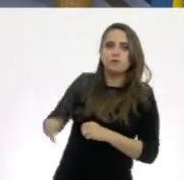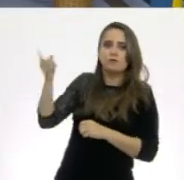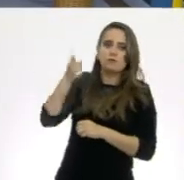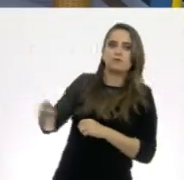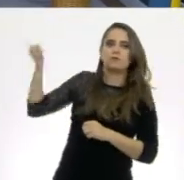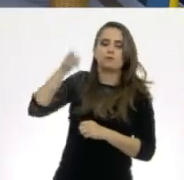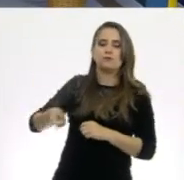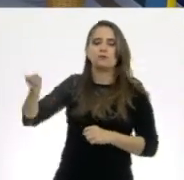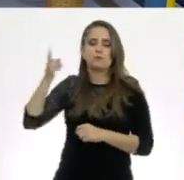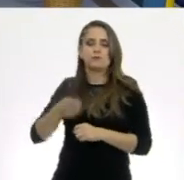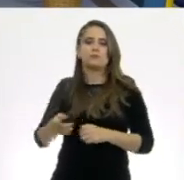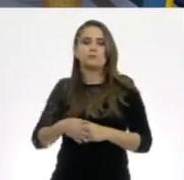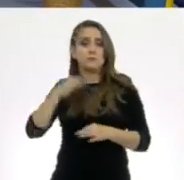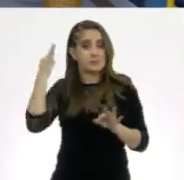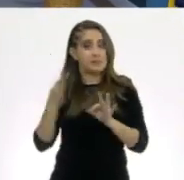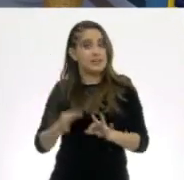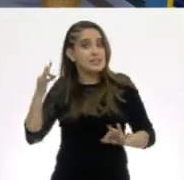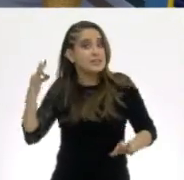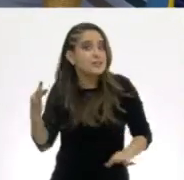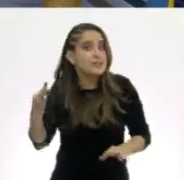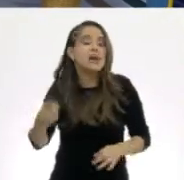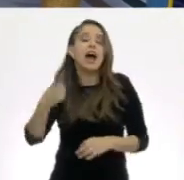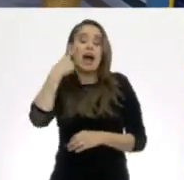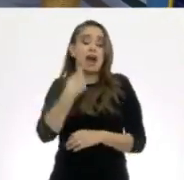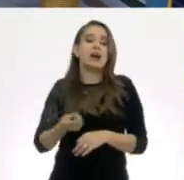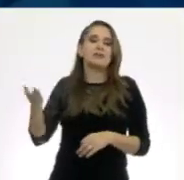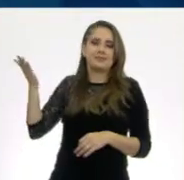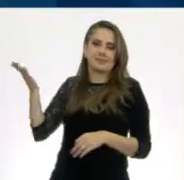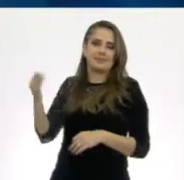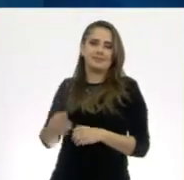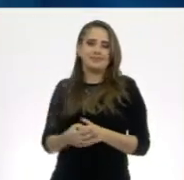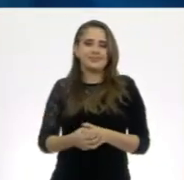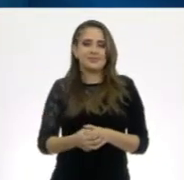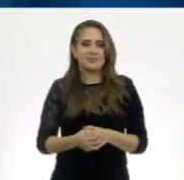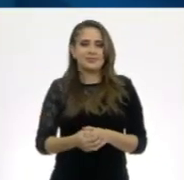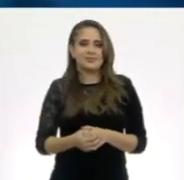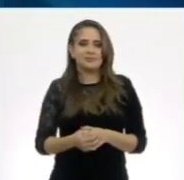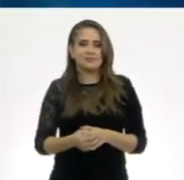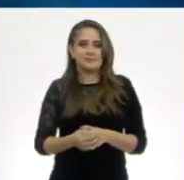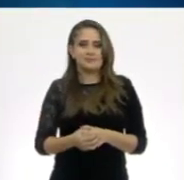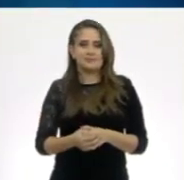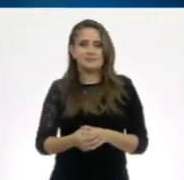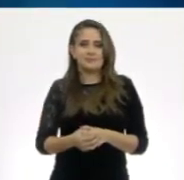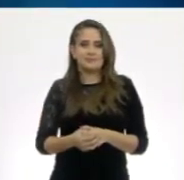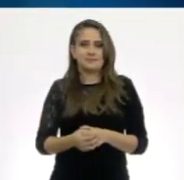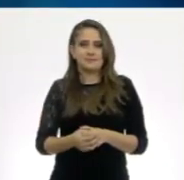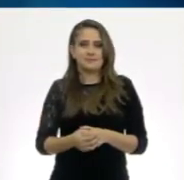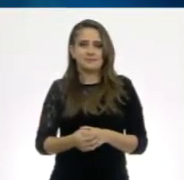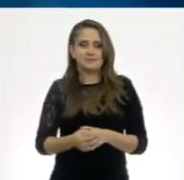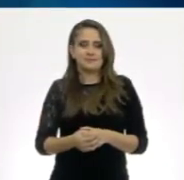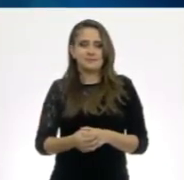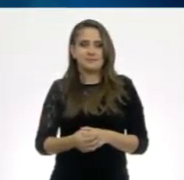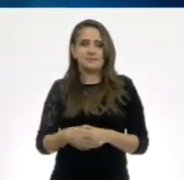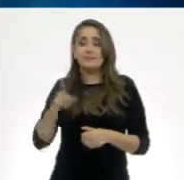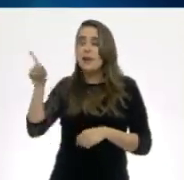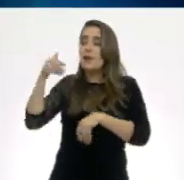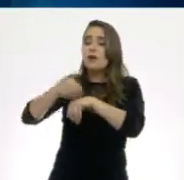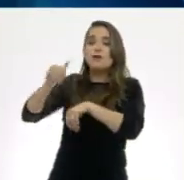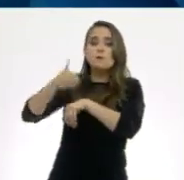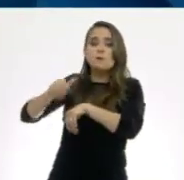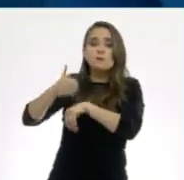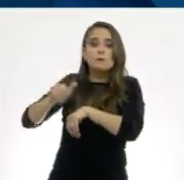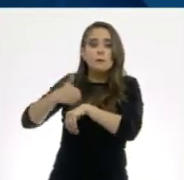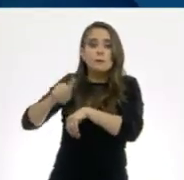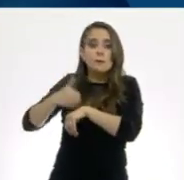ruleta. ¿Listos? Vamos a ver qué sale. ¡Ya girar! ¡Girar! Y cae en el número